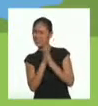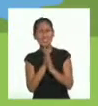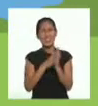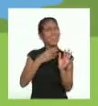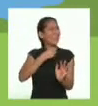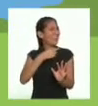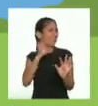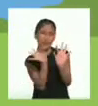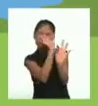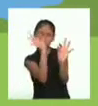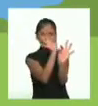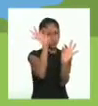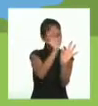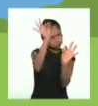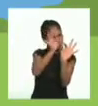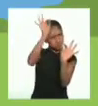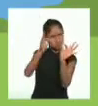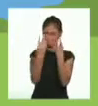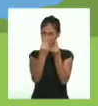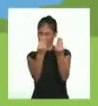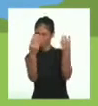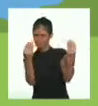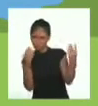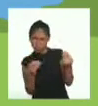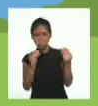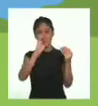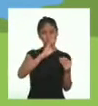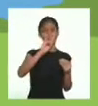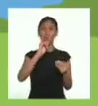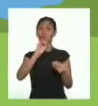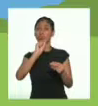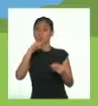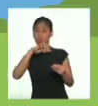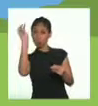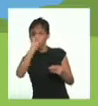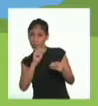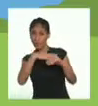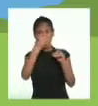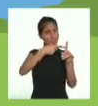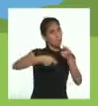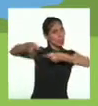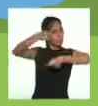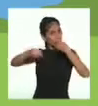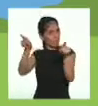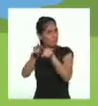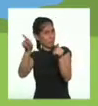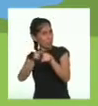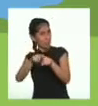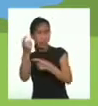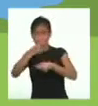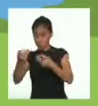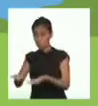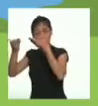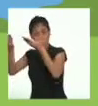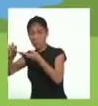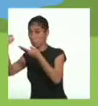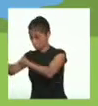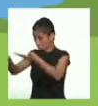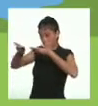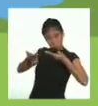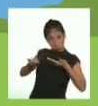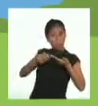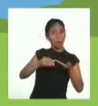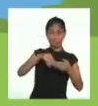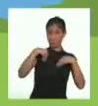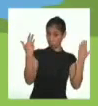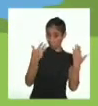aficionada a tejer. Tejía kushma, para venderlas o cambiarlas por otros artículos necesarios